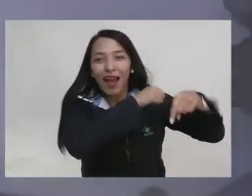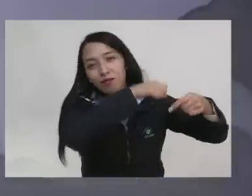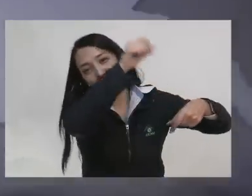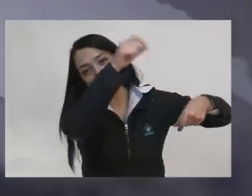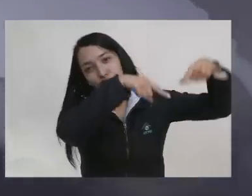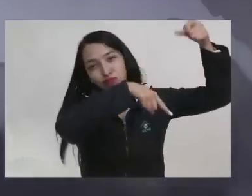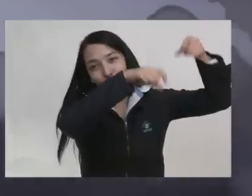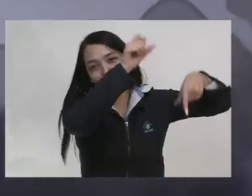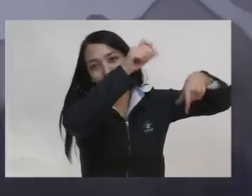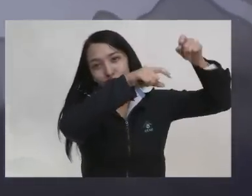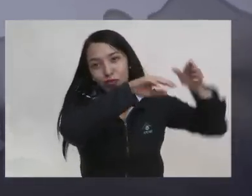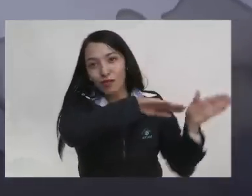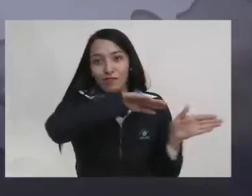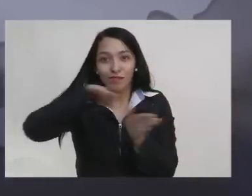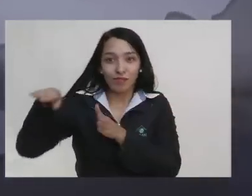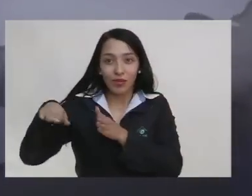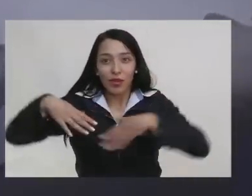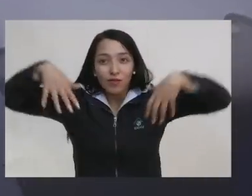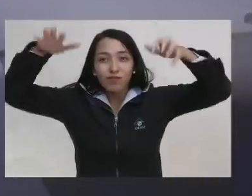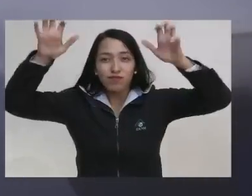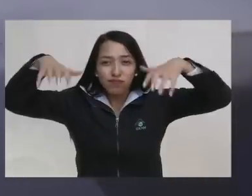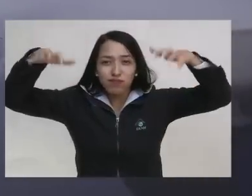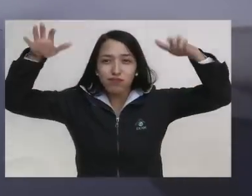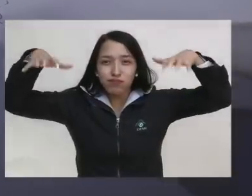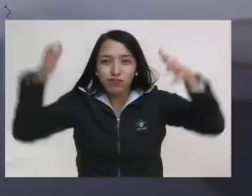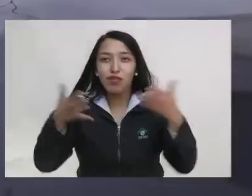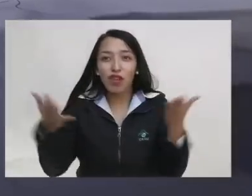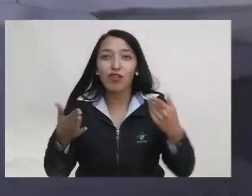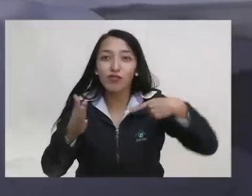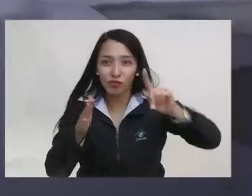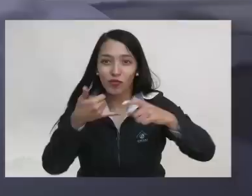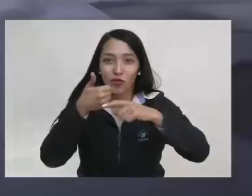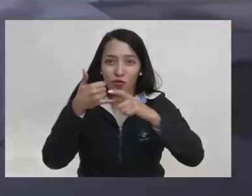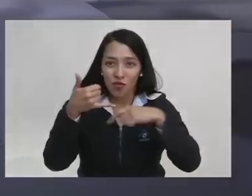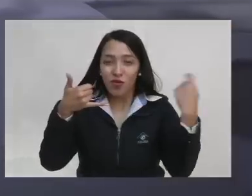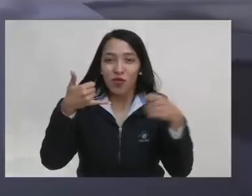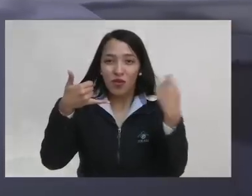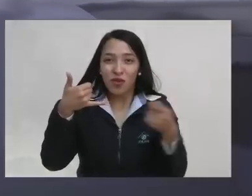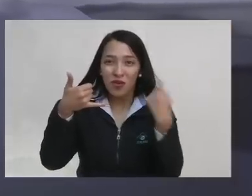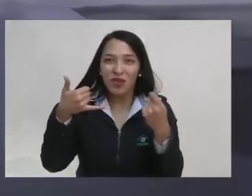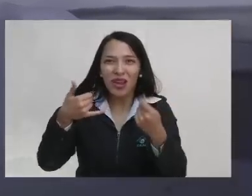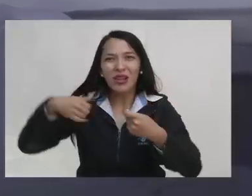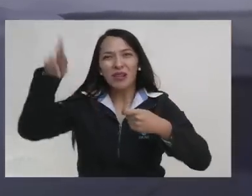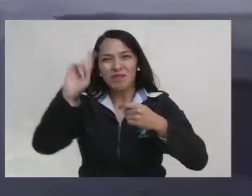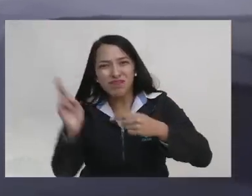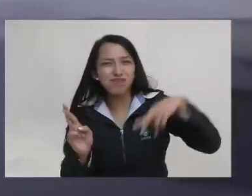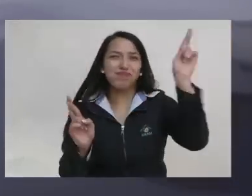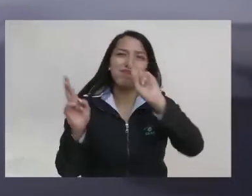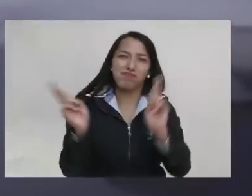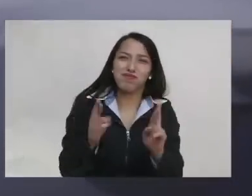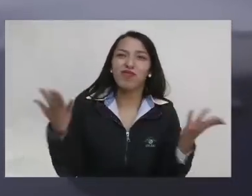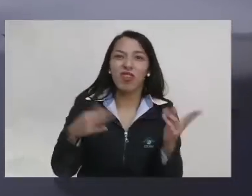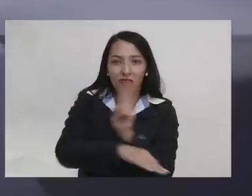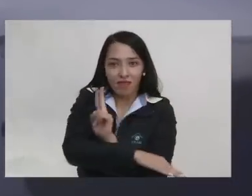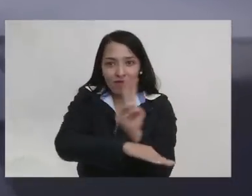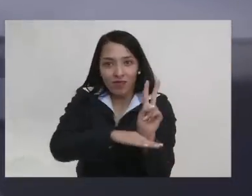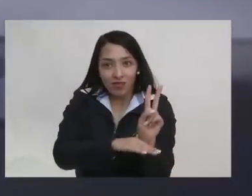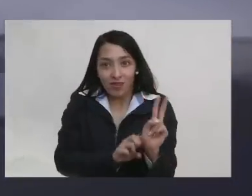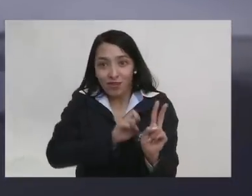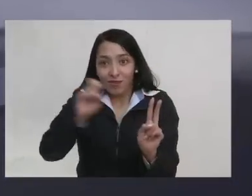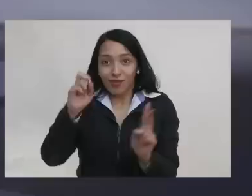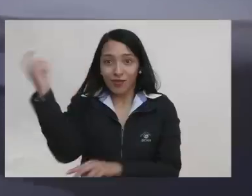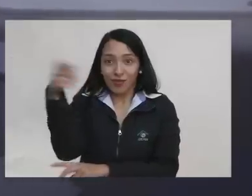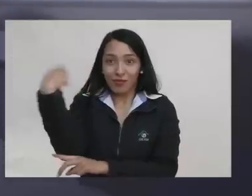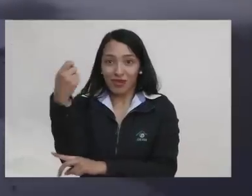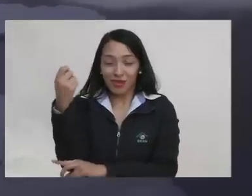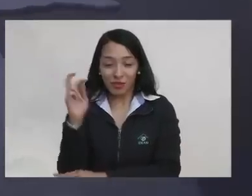Se prevén lluvias en gran parte de la Orinoquía, fuertes aguaceros con tormentas eléctricas sobre Bichada, norte de Meta y sur de Casanare.